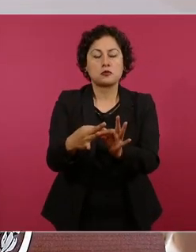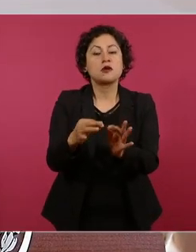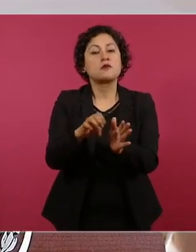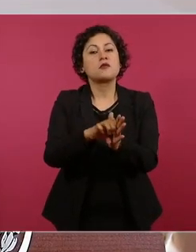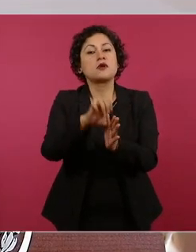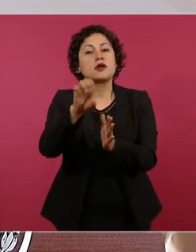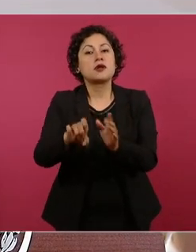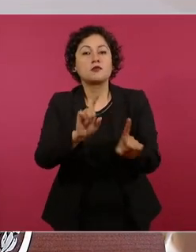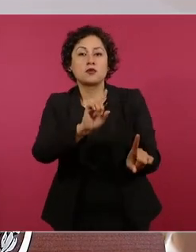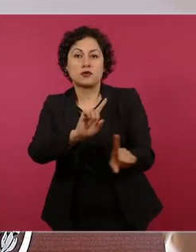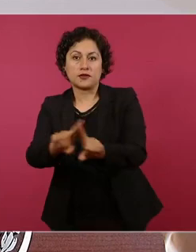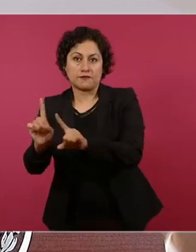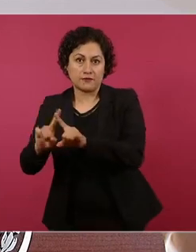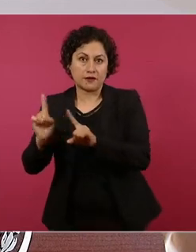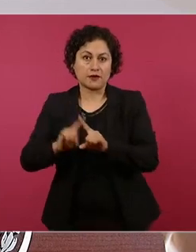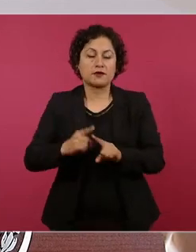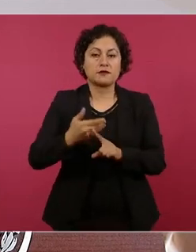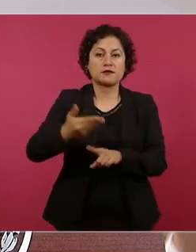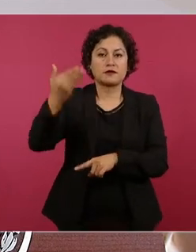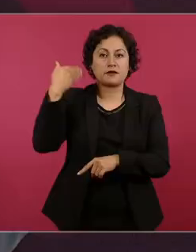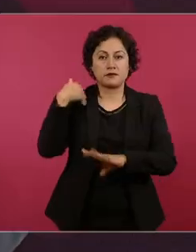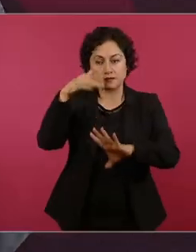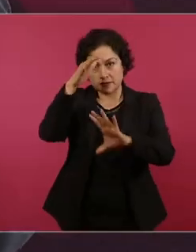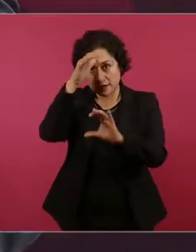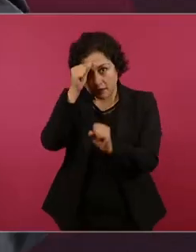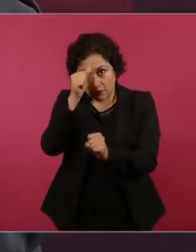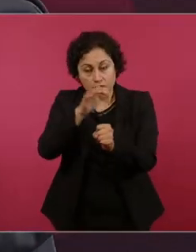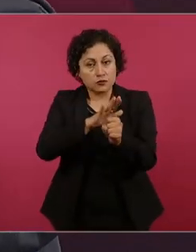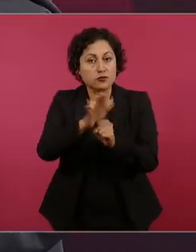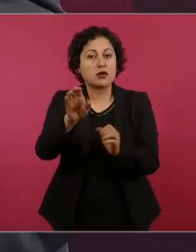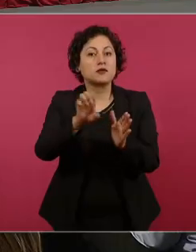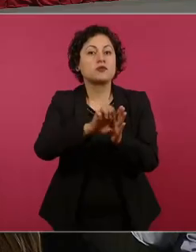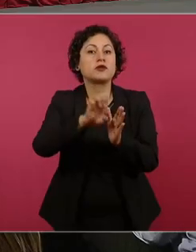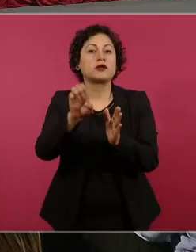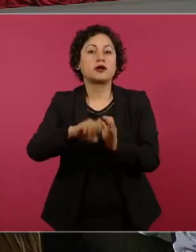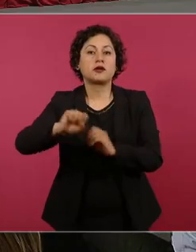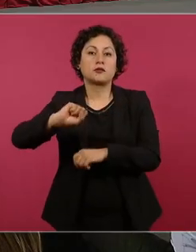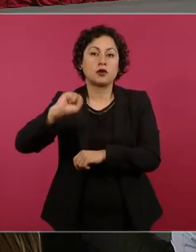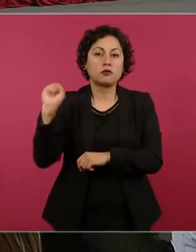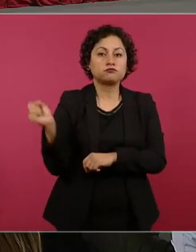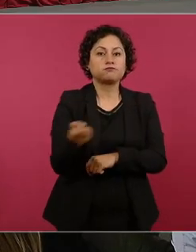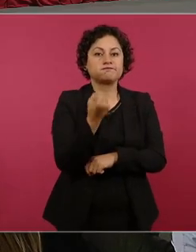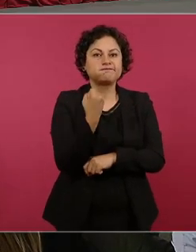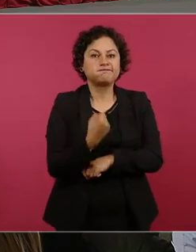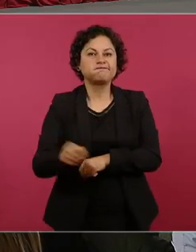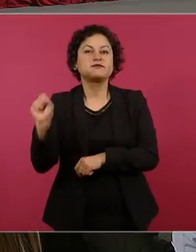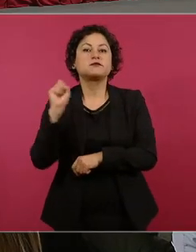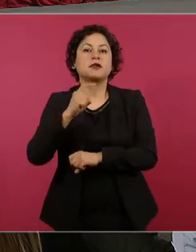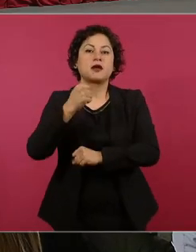Mexicano de Tenis, que por cierto, señor presidente,